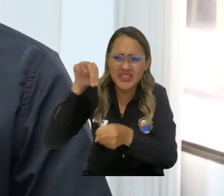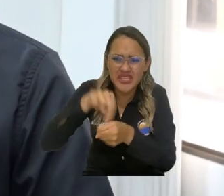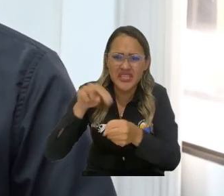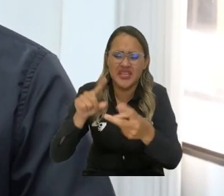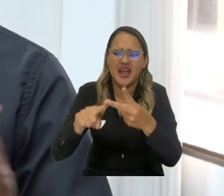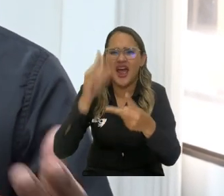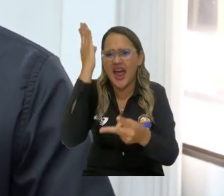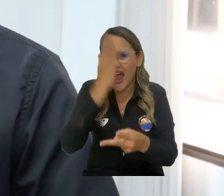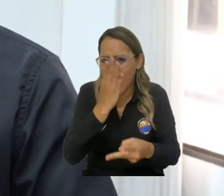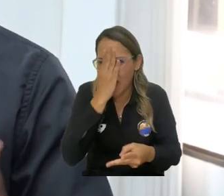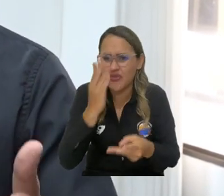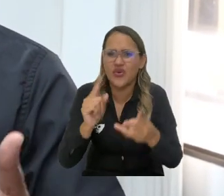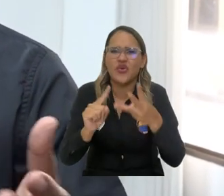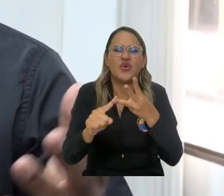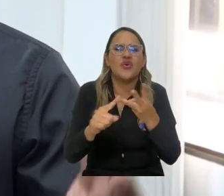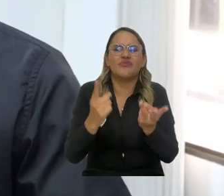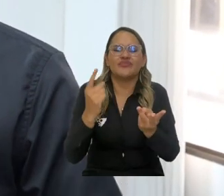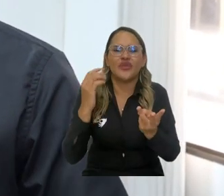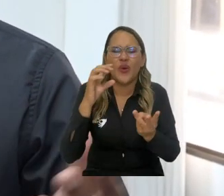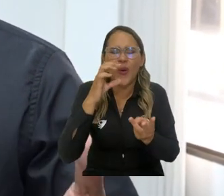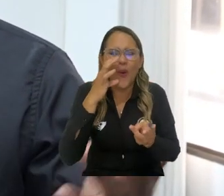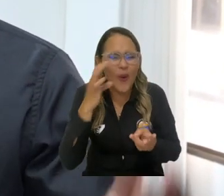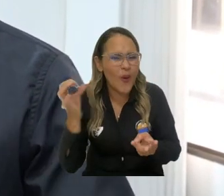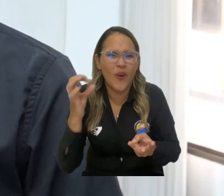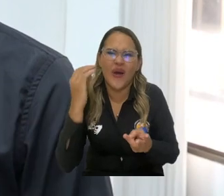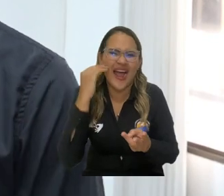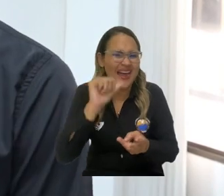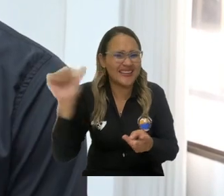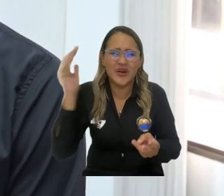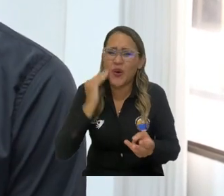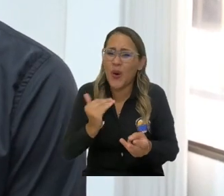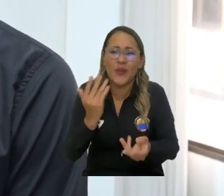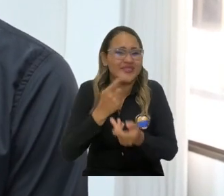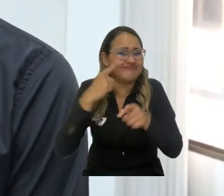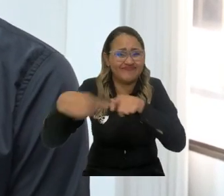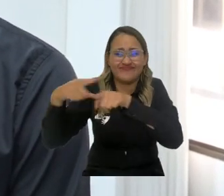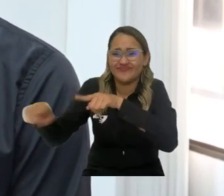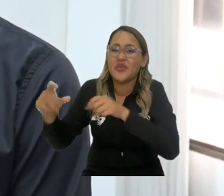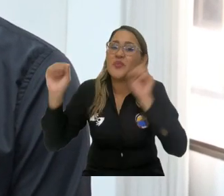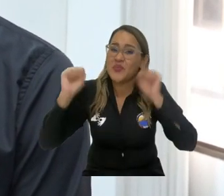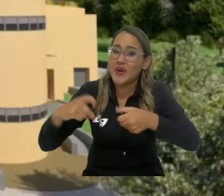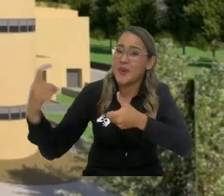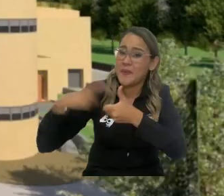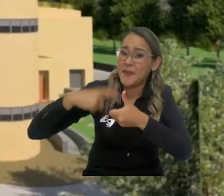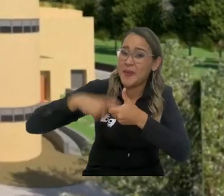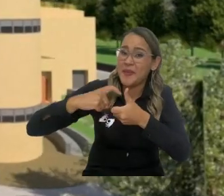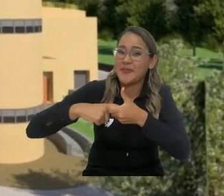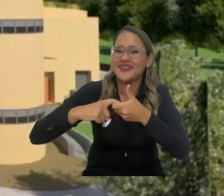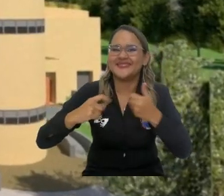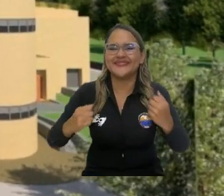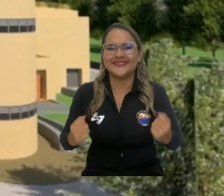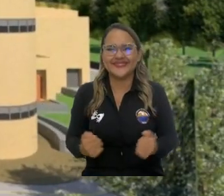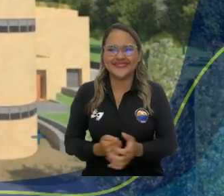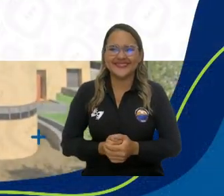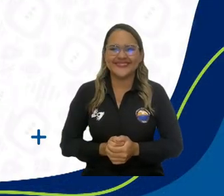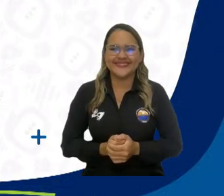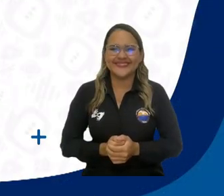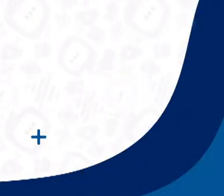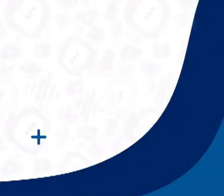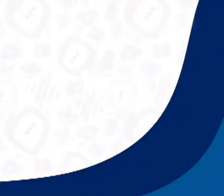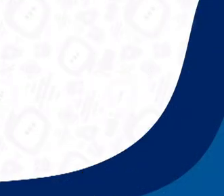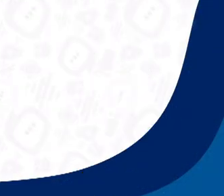indígenas, afro, etcétera, jóvenes, mujeres a las aulas de la universidad en sus diferentes programas.